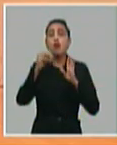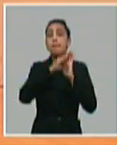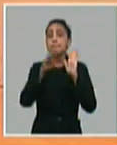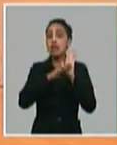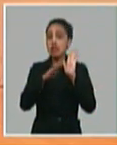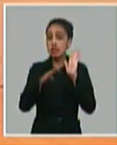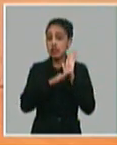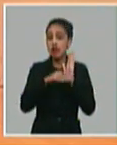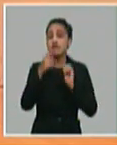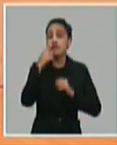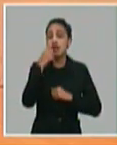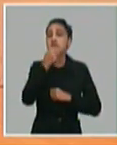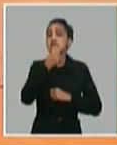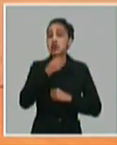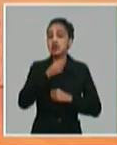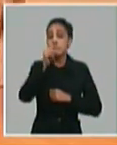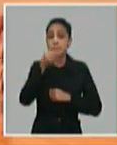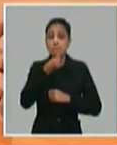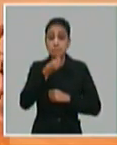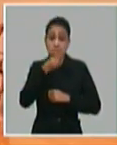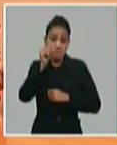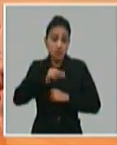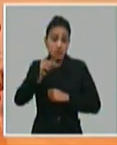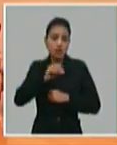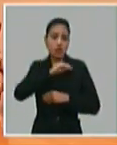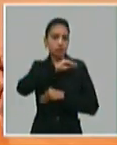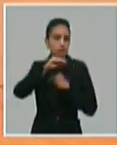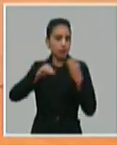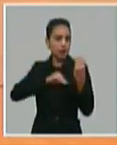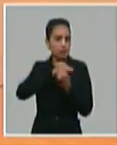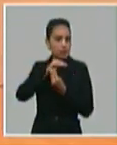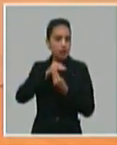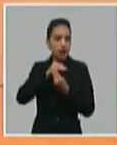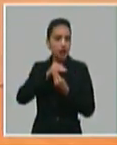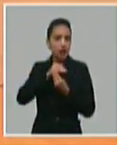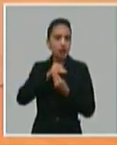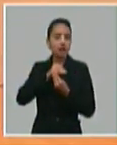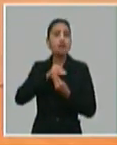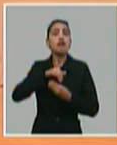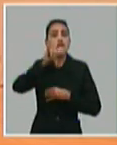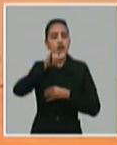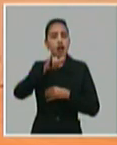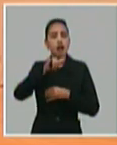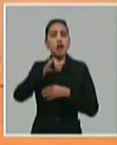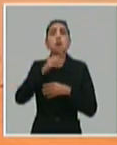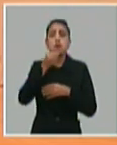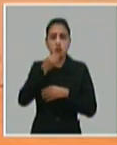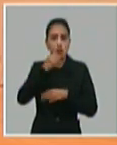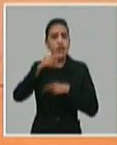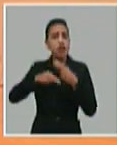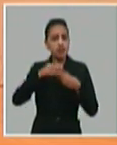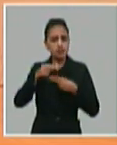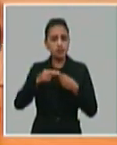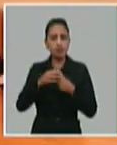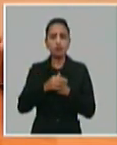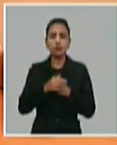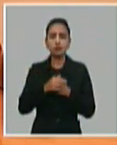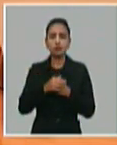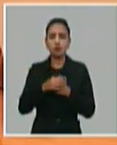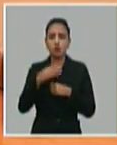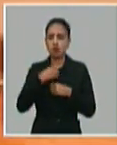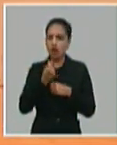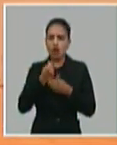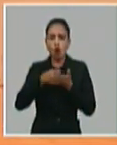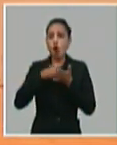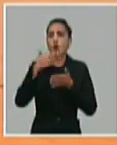facilidades al que quiera posponer el viaje hacia más adelante, él lo puede hacer y no tendrá costo